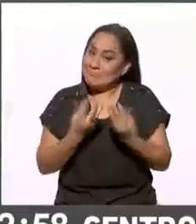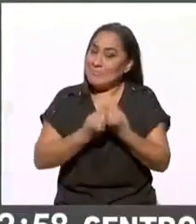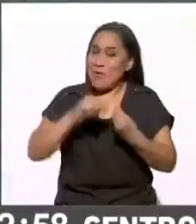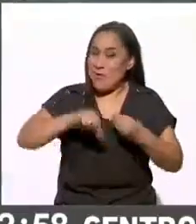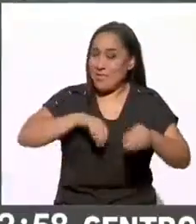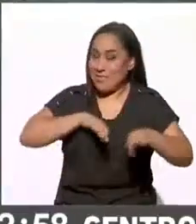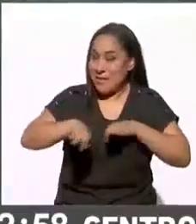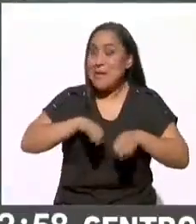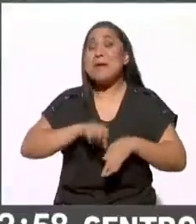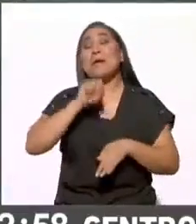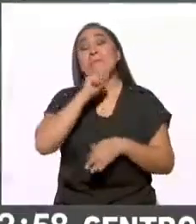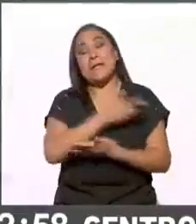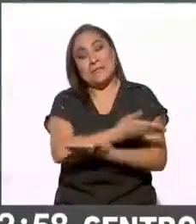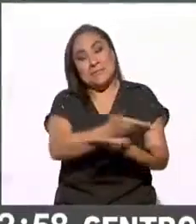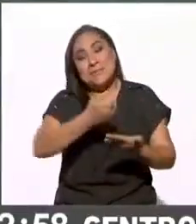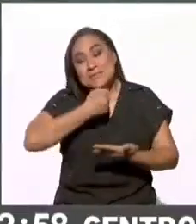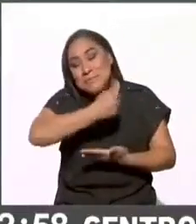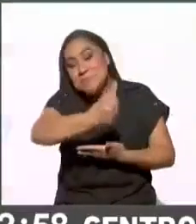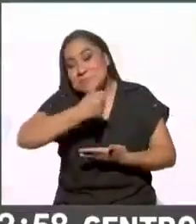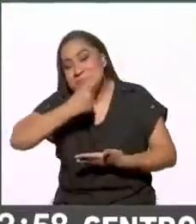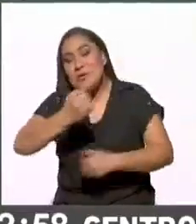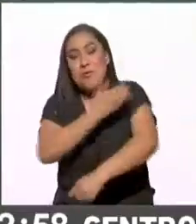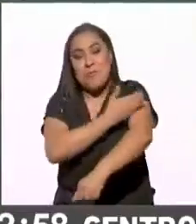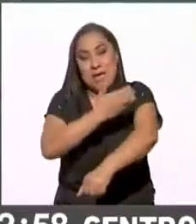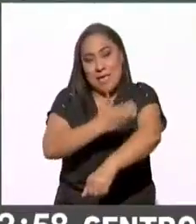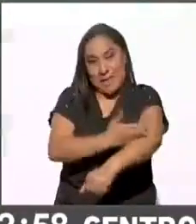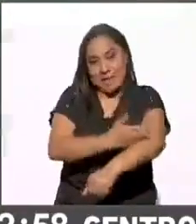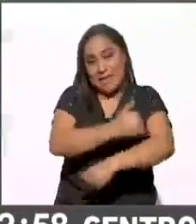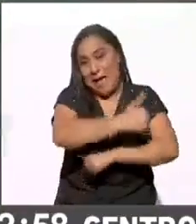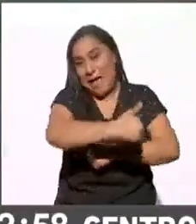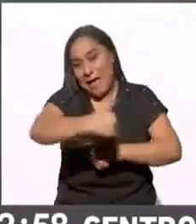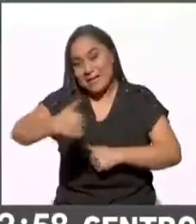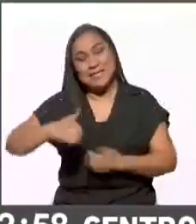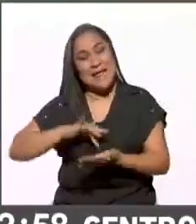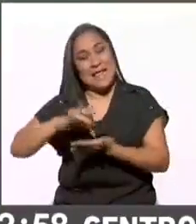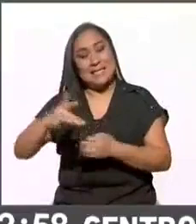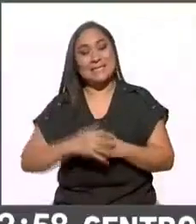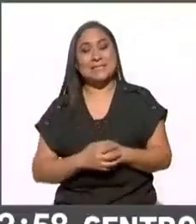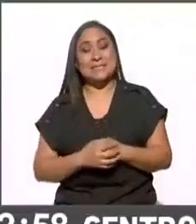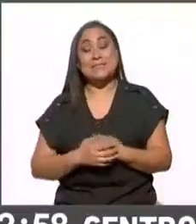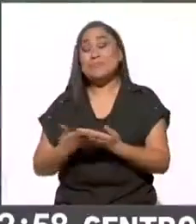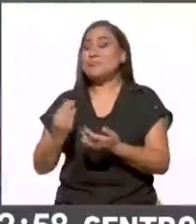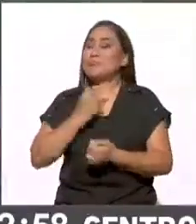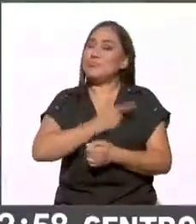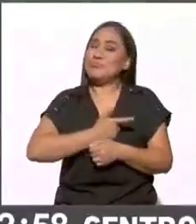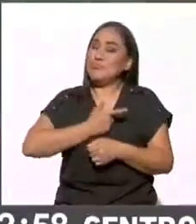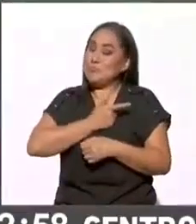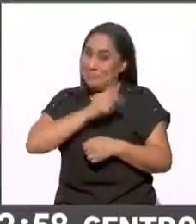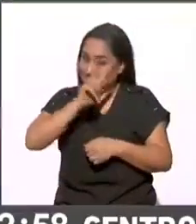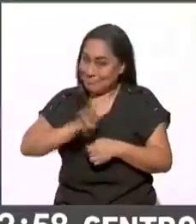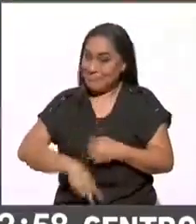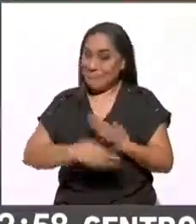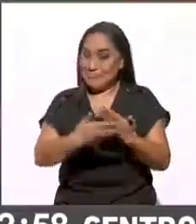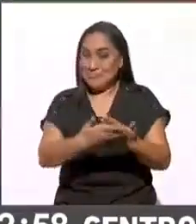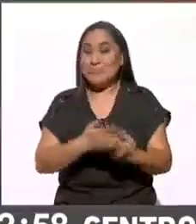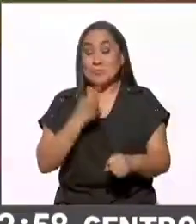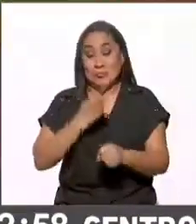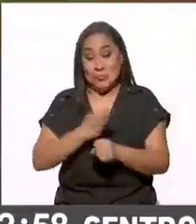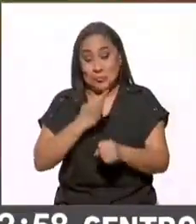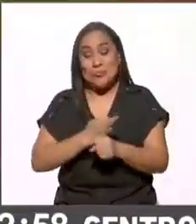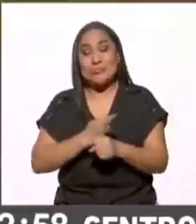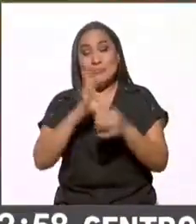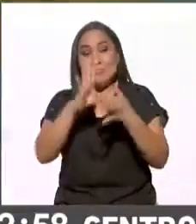y con todas las y los reporteros que han estado presentes. Así es. Cuemansi. Pues un gusto, la verdad, de Guadalupe que nos ha tocado